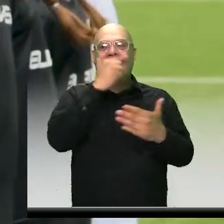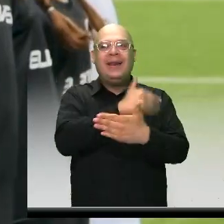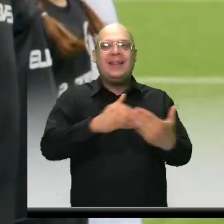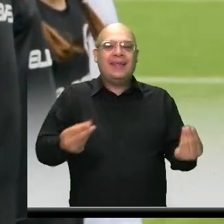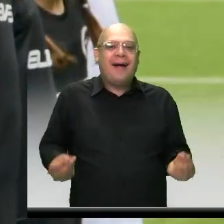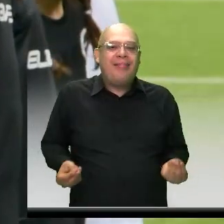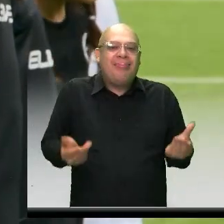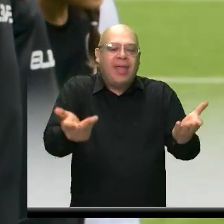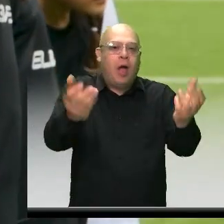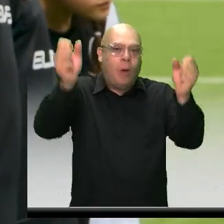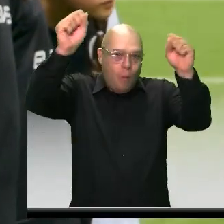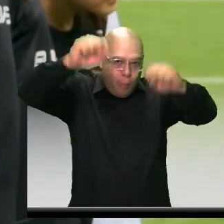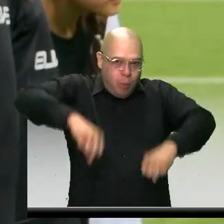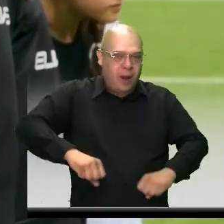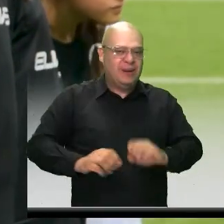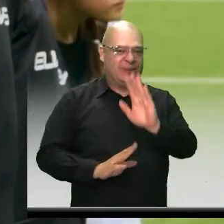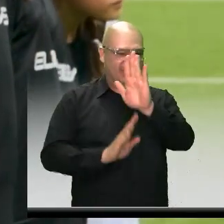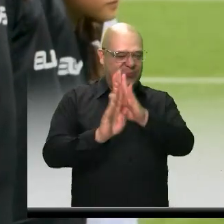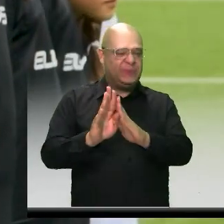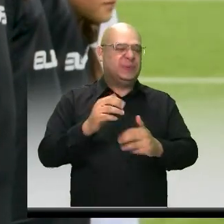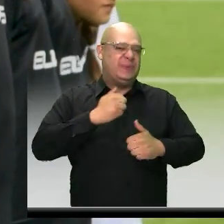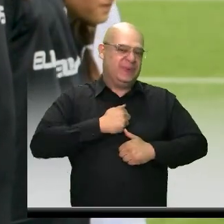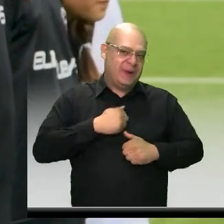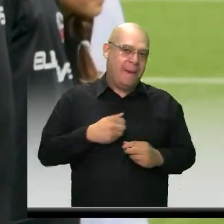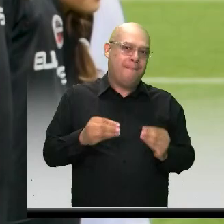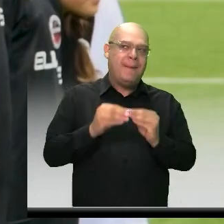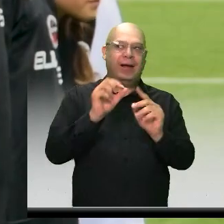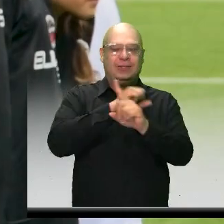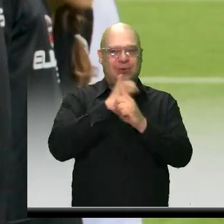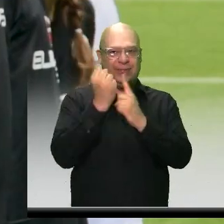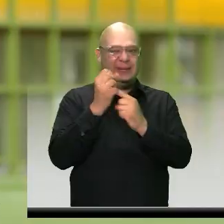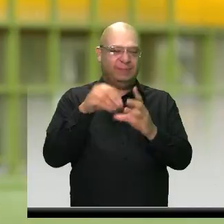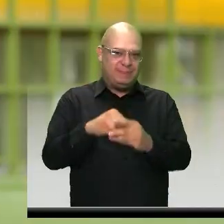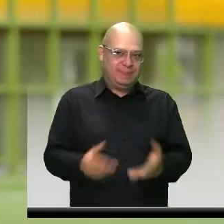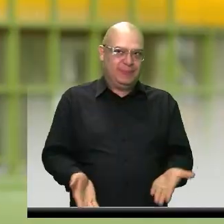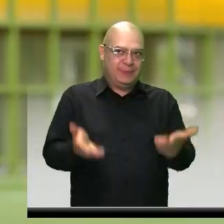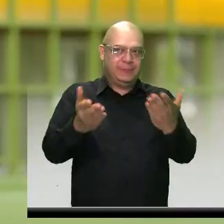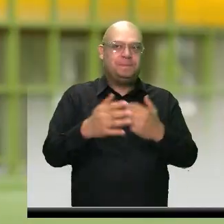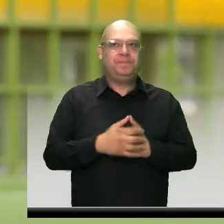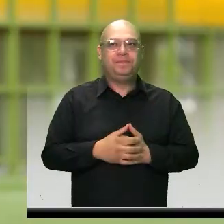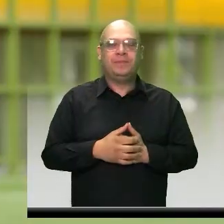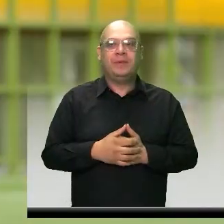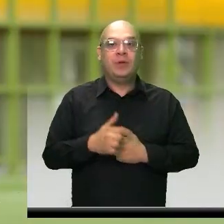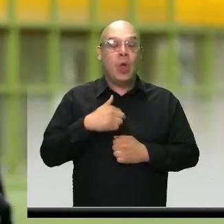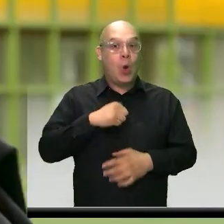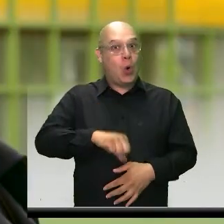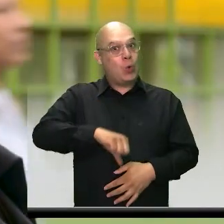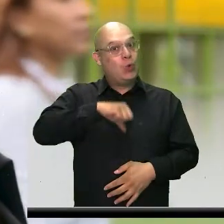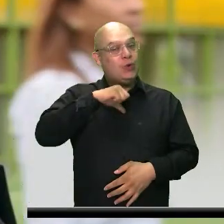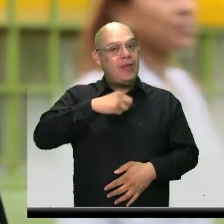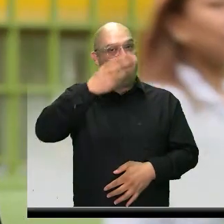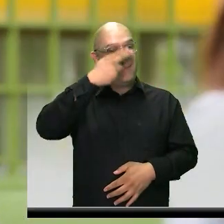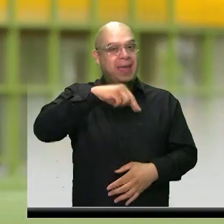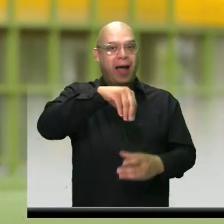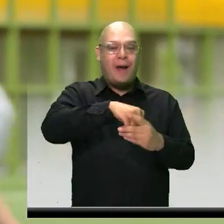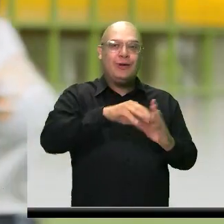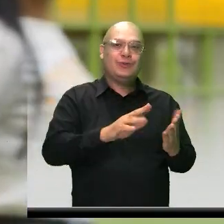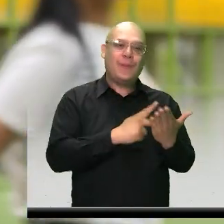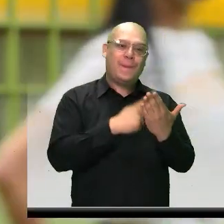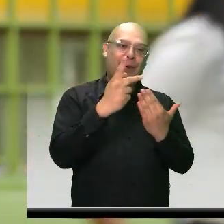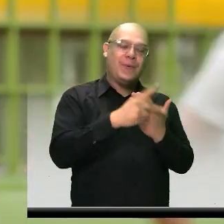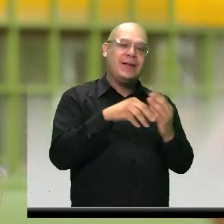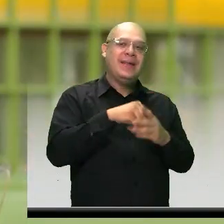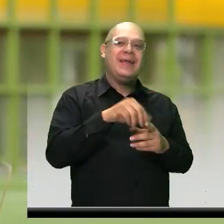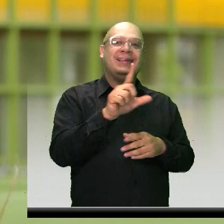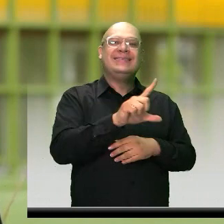necesarias para su desarrollo personal y social. Me siento muy orgullosa de que mi hija haga parte de este gran proyecto donde acogieron a 100 niñas